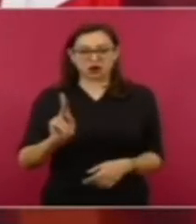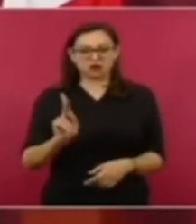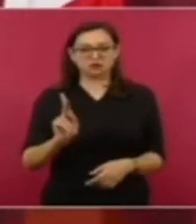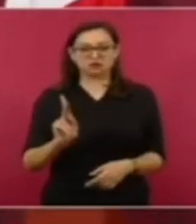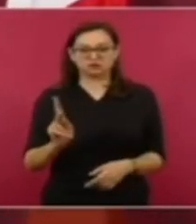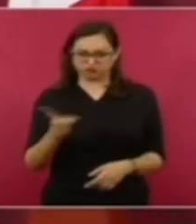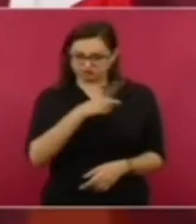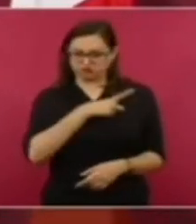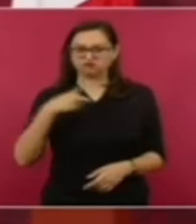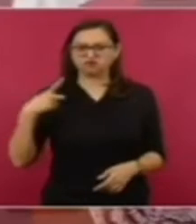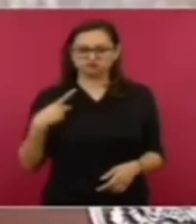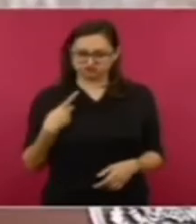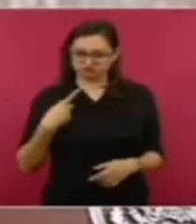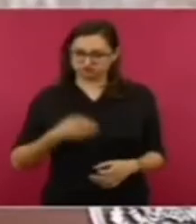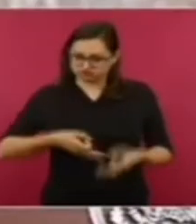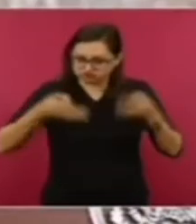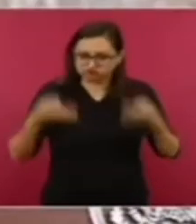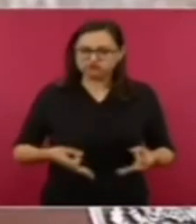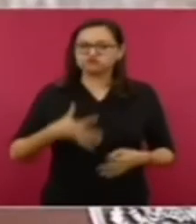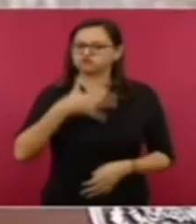cero corrupción.